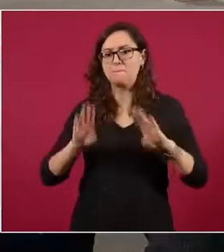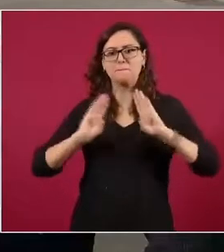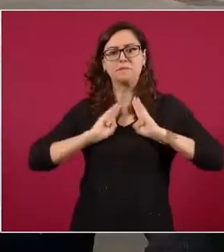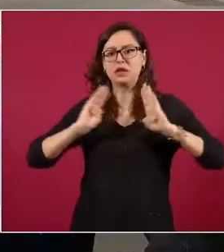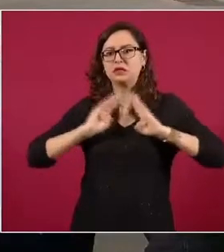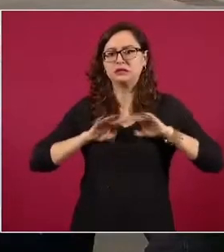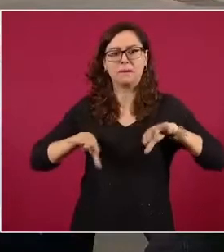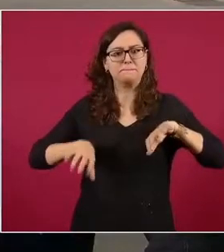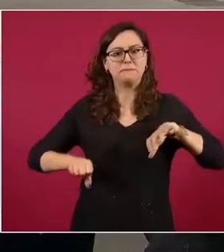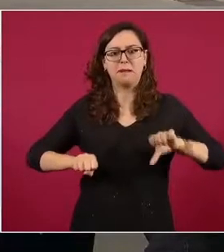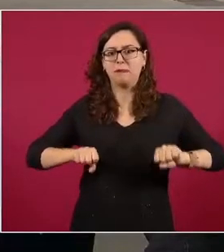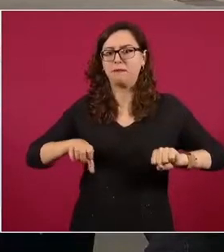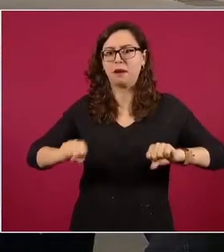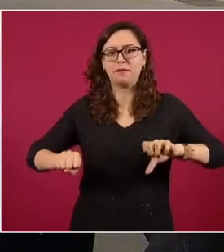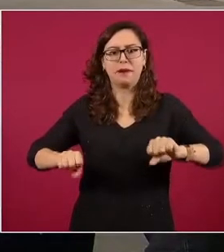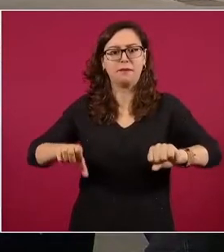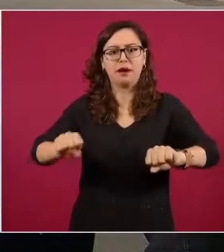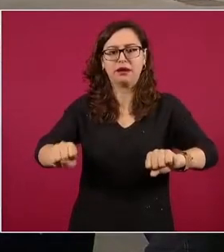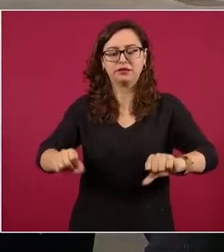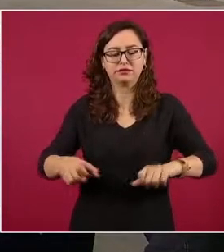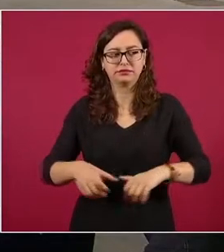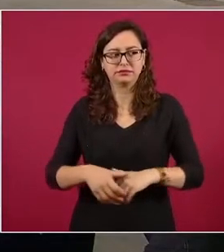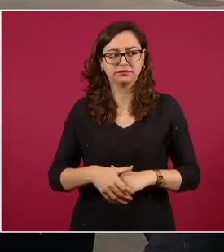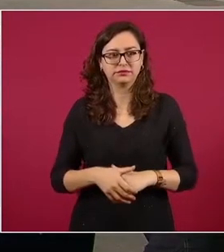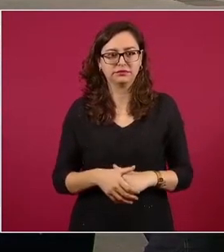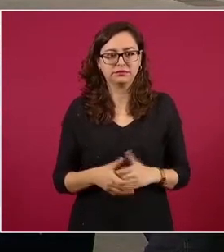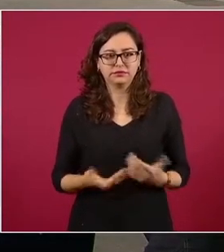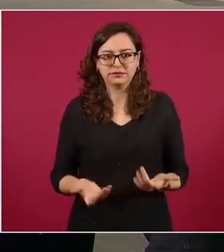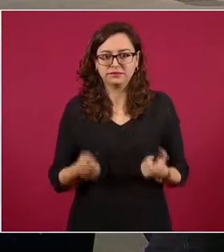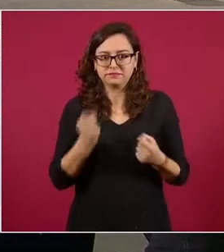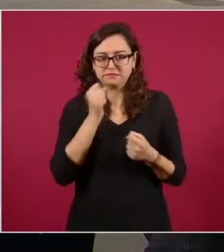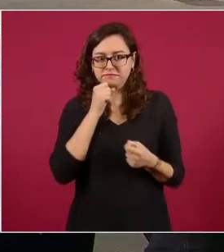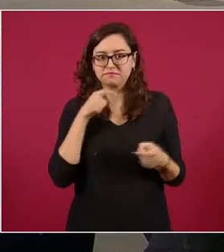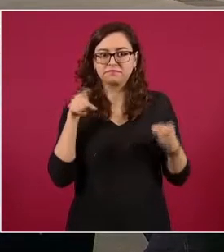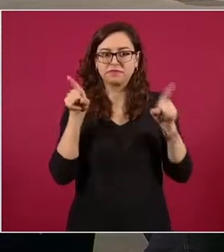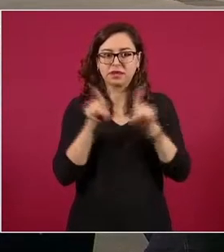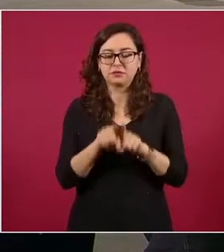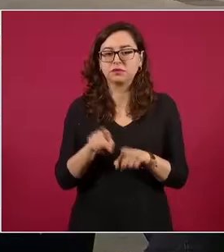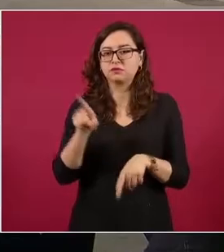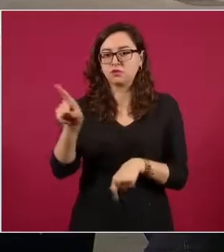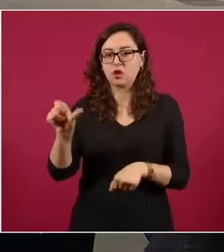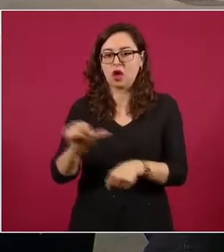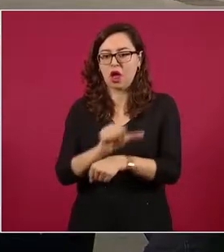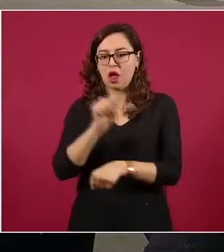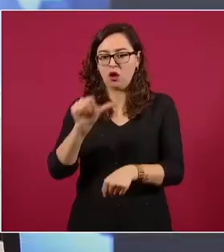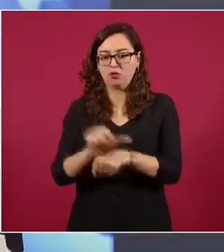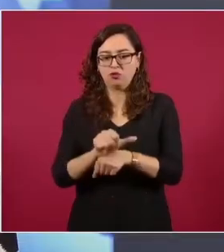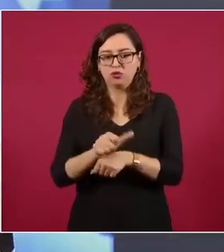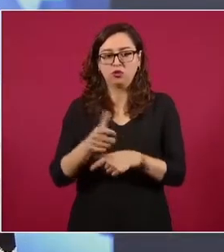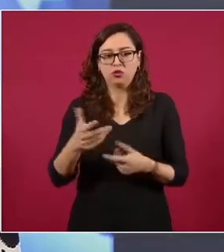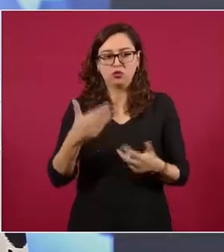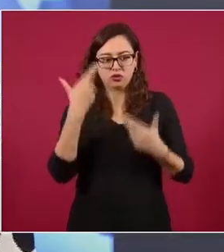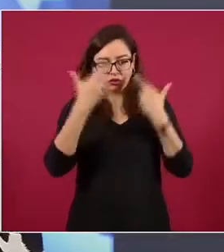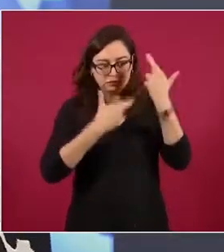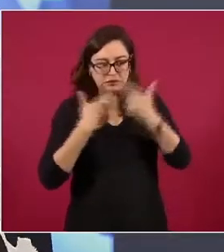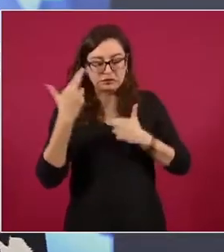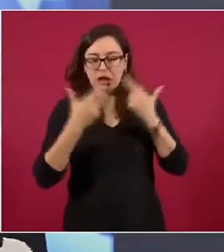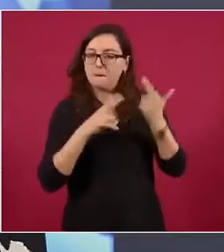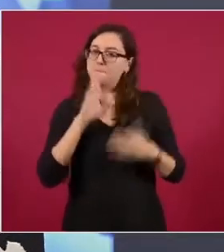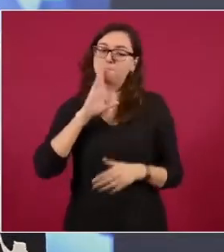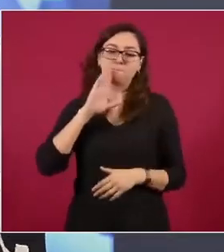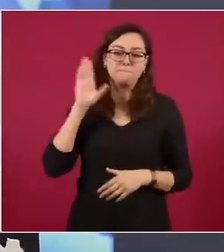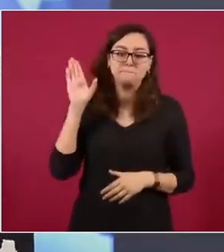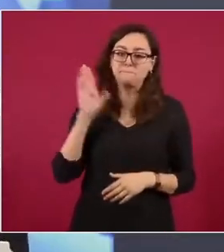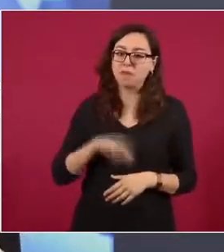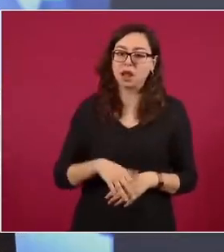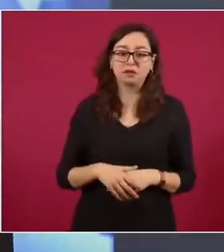el que dice que los retenes militares para revisar coches como el de ahorita en periférico violan la libertad de tránsito, que nos